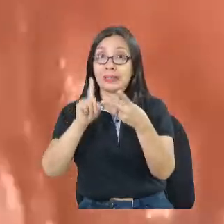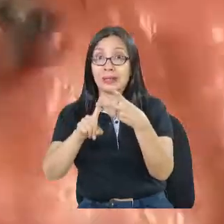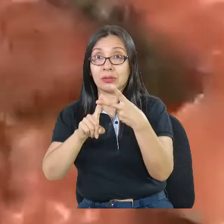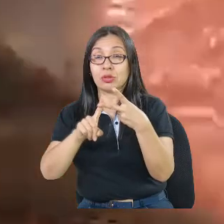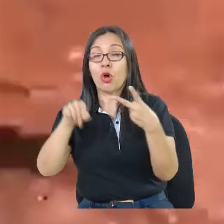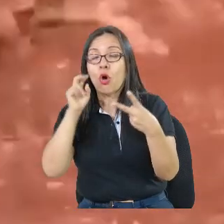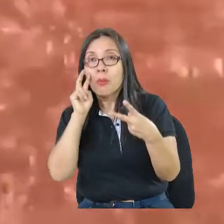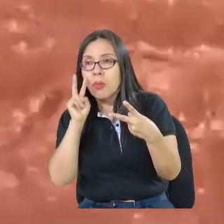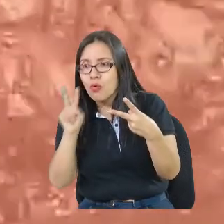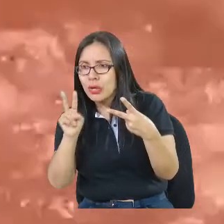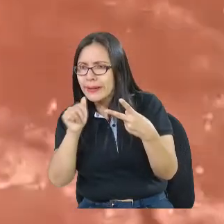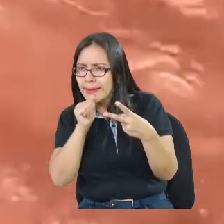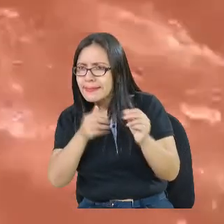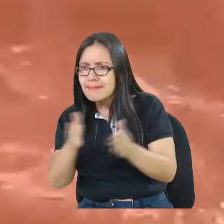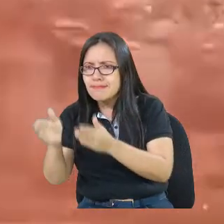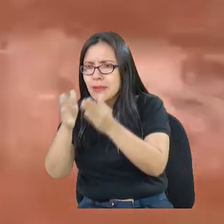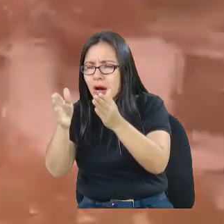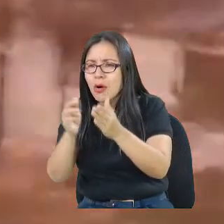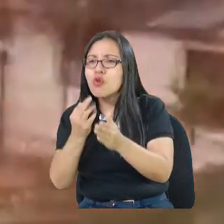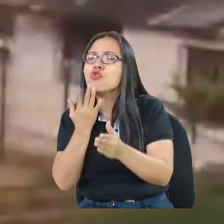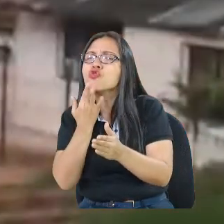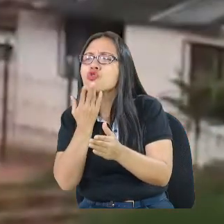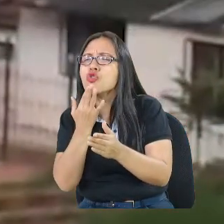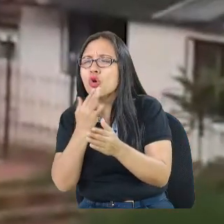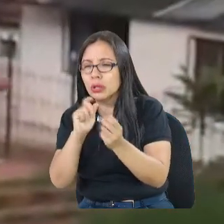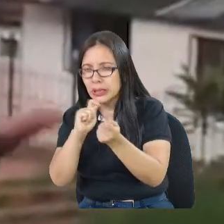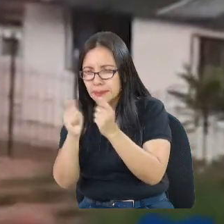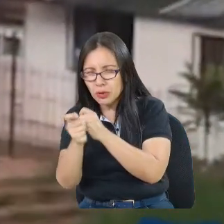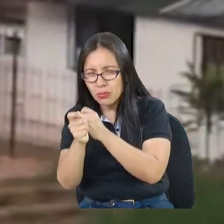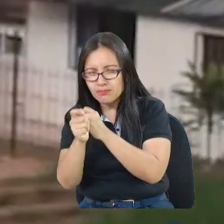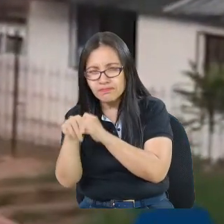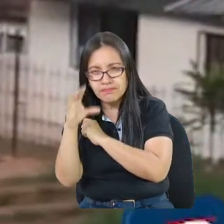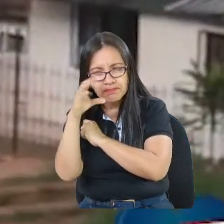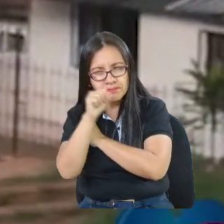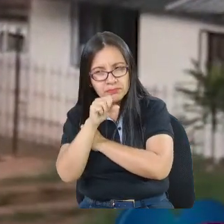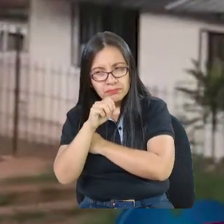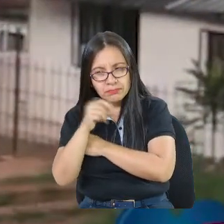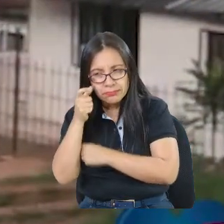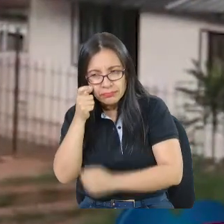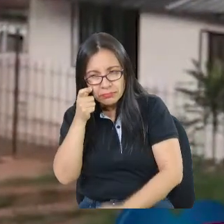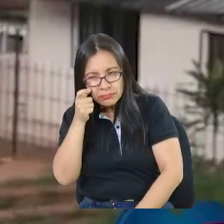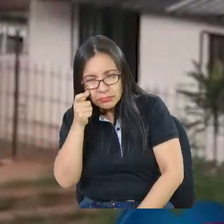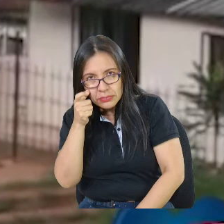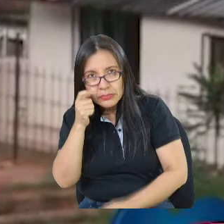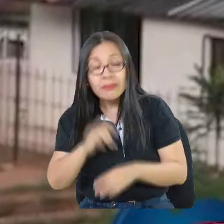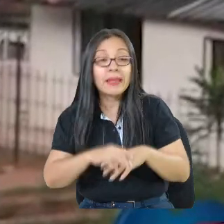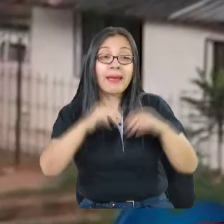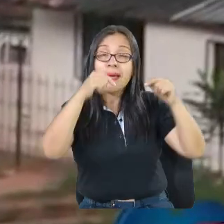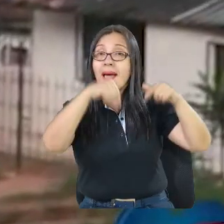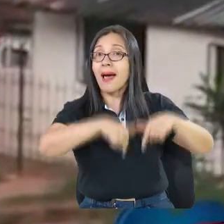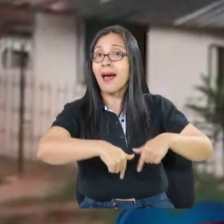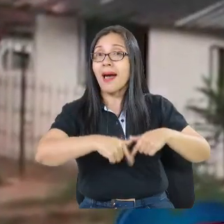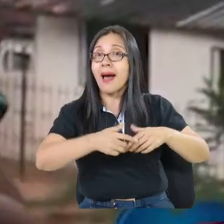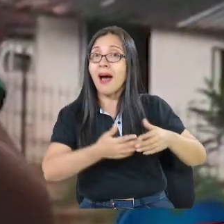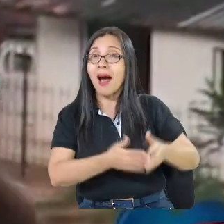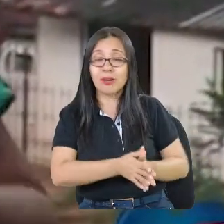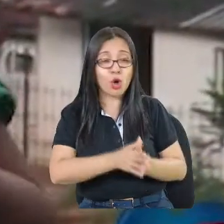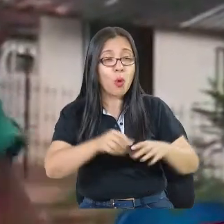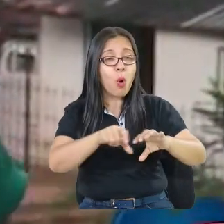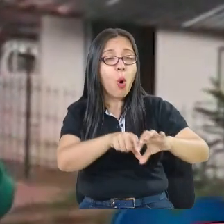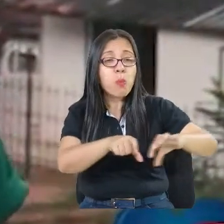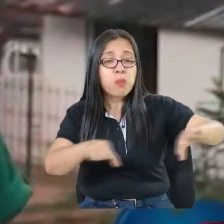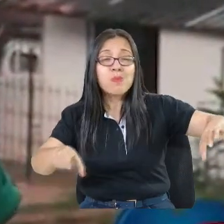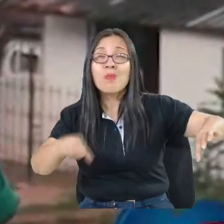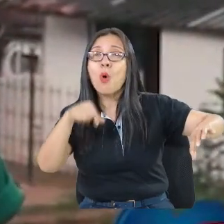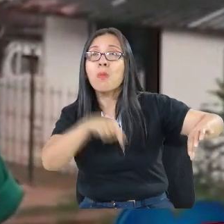empieza a cambiar de color, entonces ponernos más atentos. O sea, aquí no contamos con un alcantarillado, entonces de por sí mantenemos